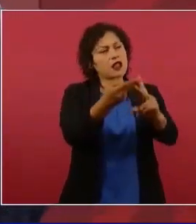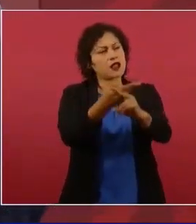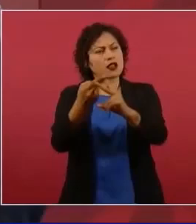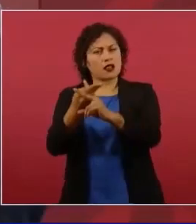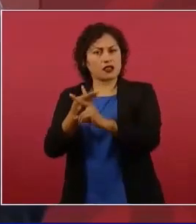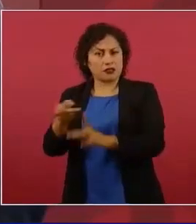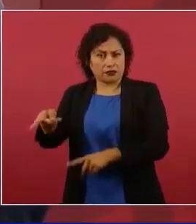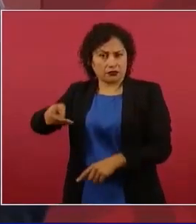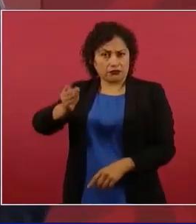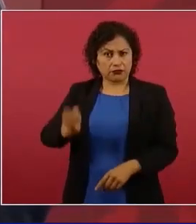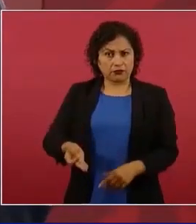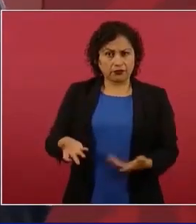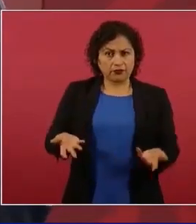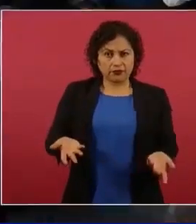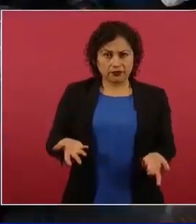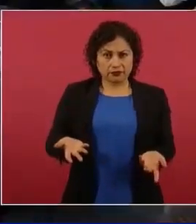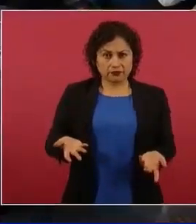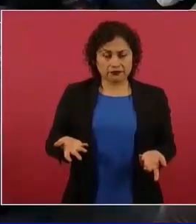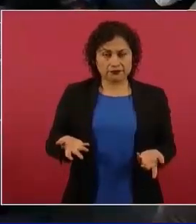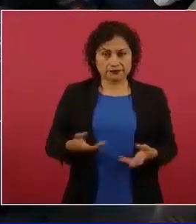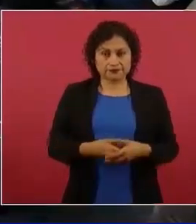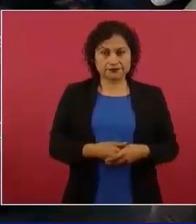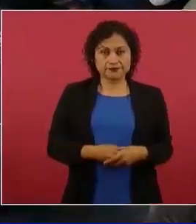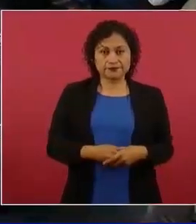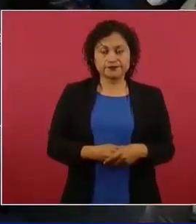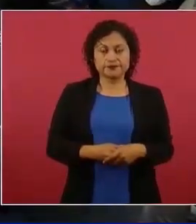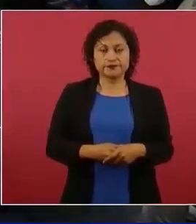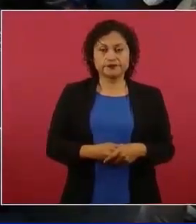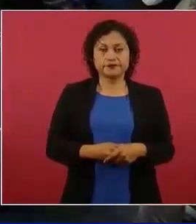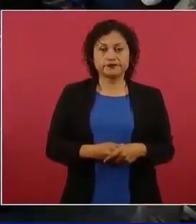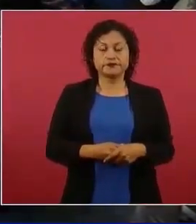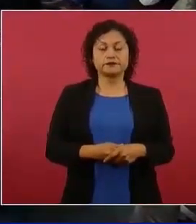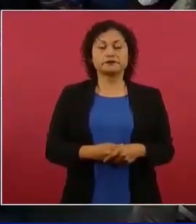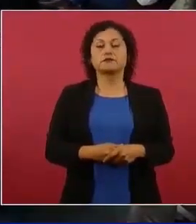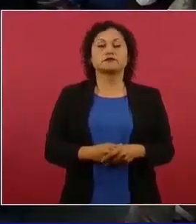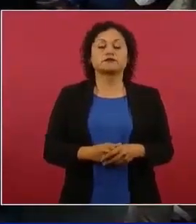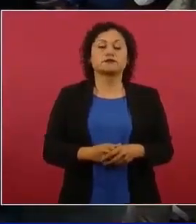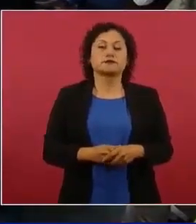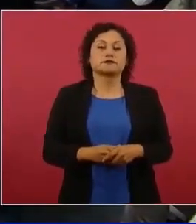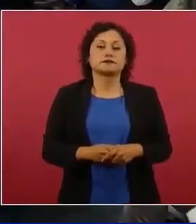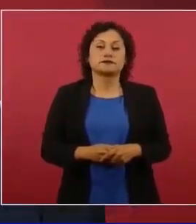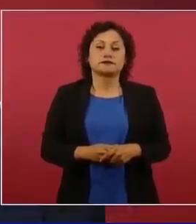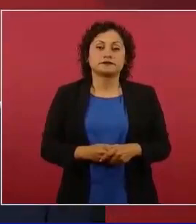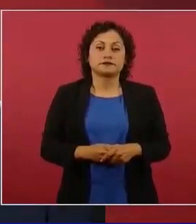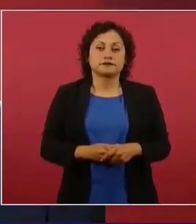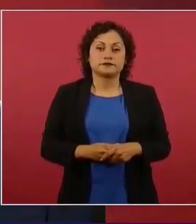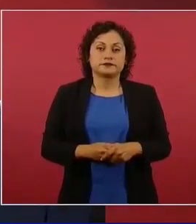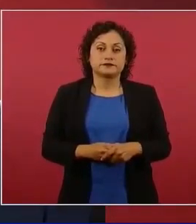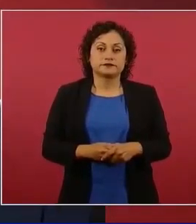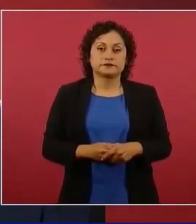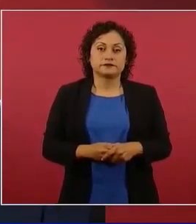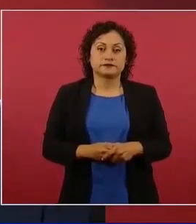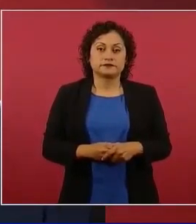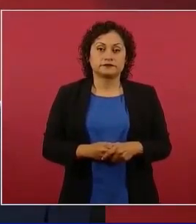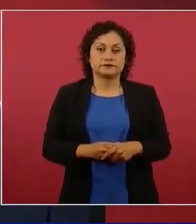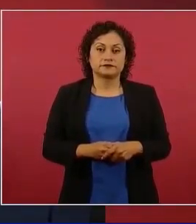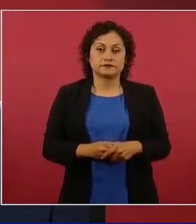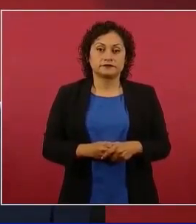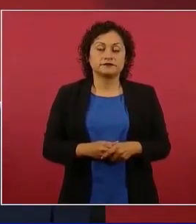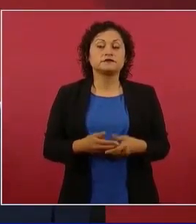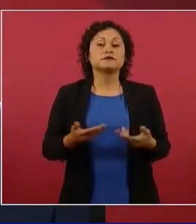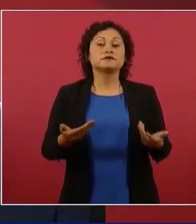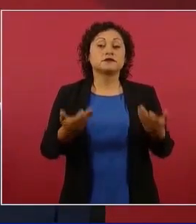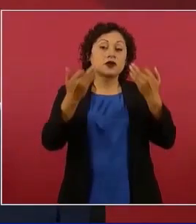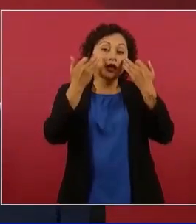como se demuestra con los altos